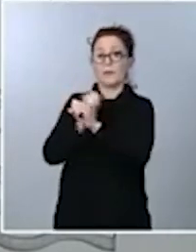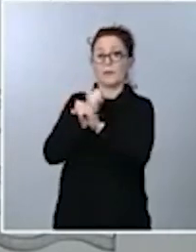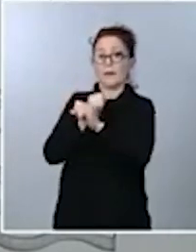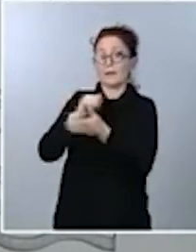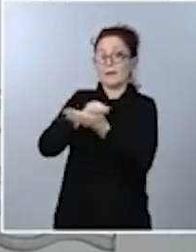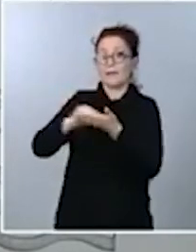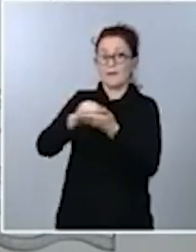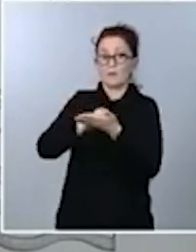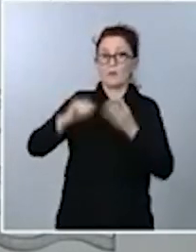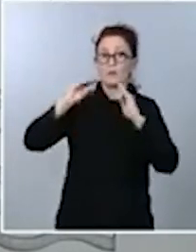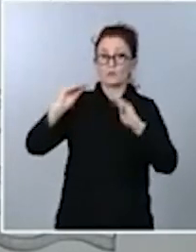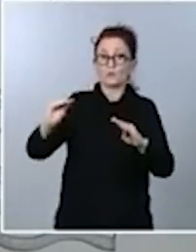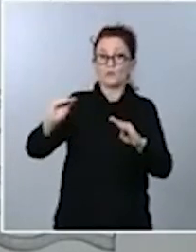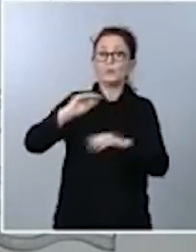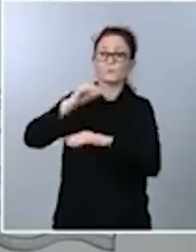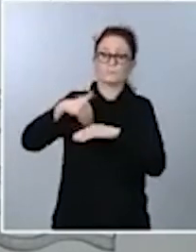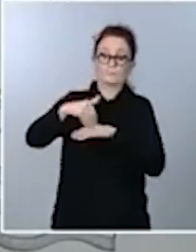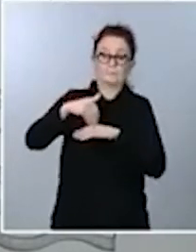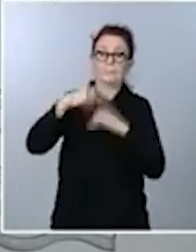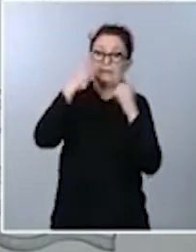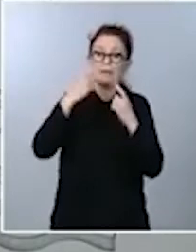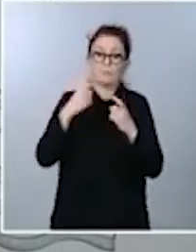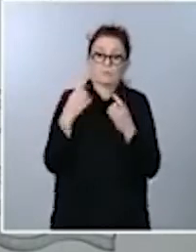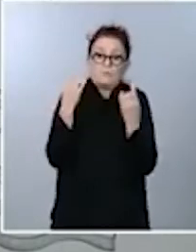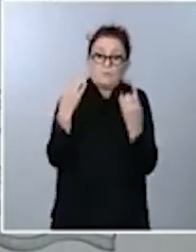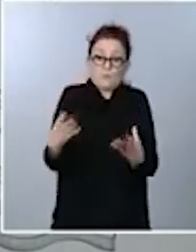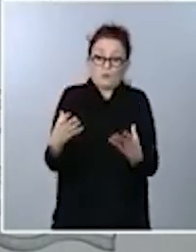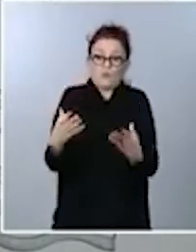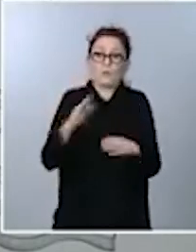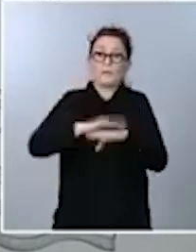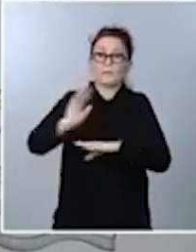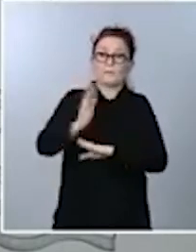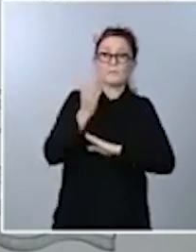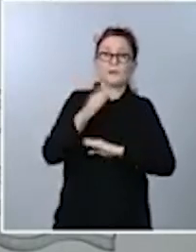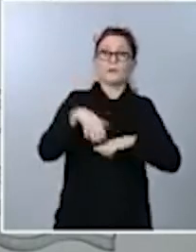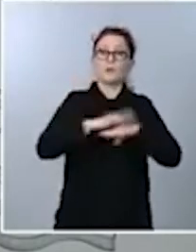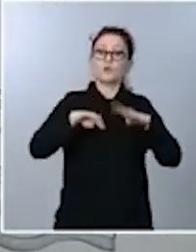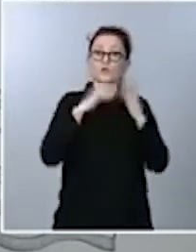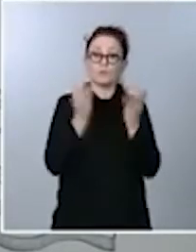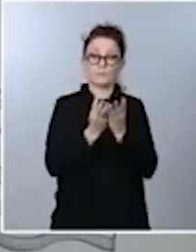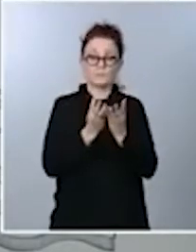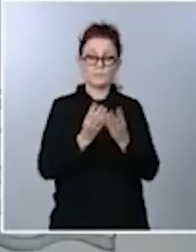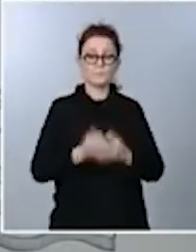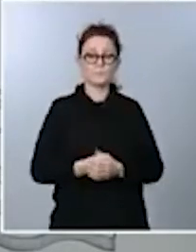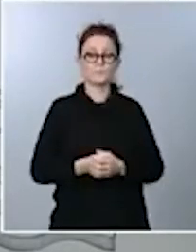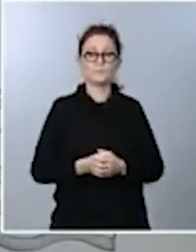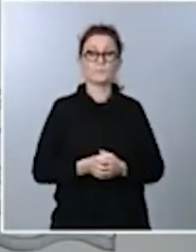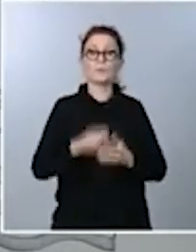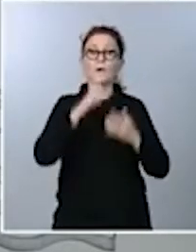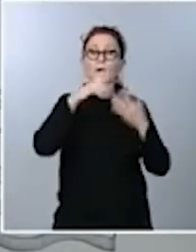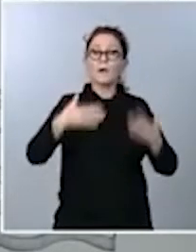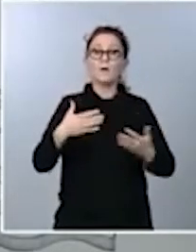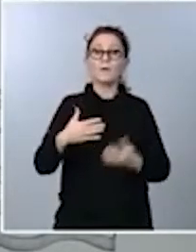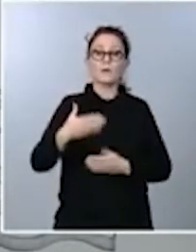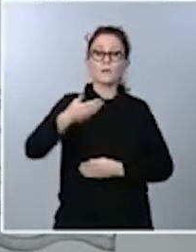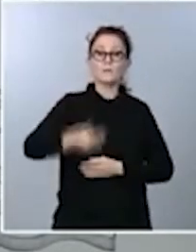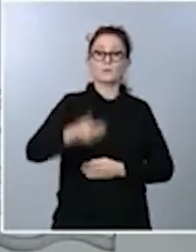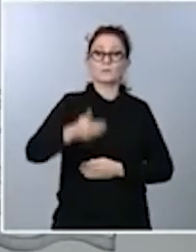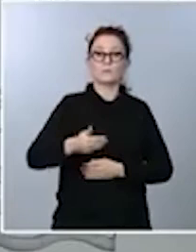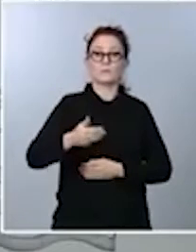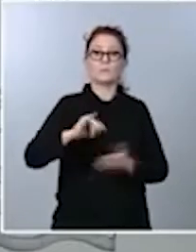y vendrá a la mayor brevedad posible al Consejo de Ministros. Pero lo importante ahora es centrarnos en el proyecto de presupuesto, que